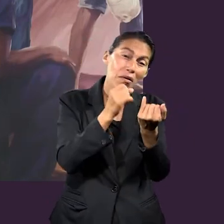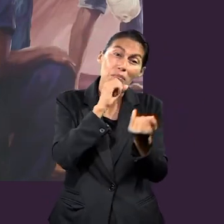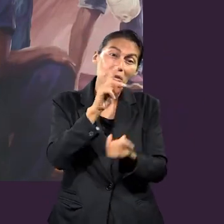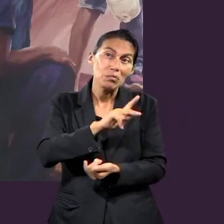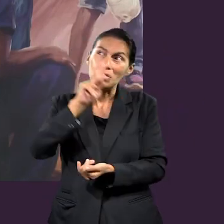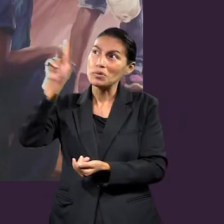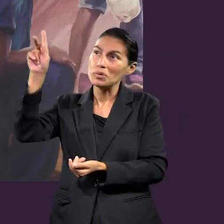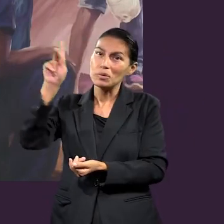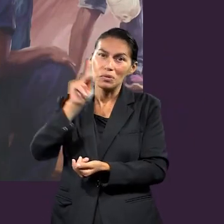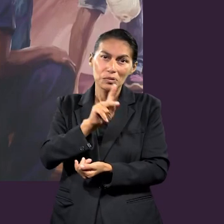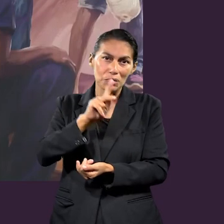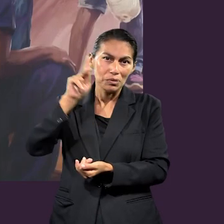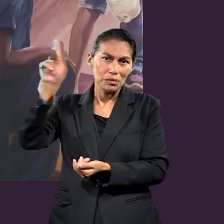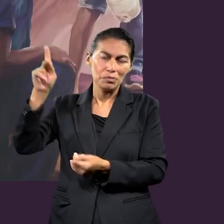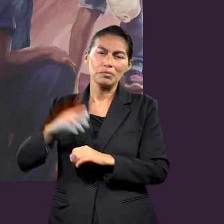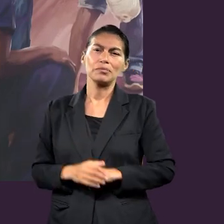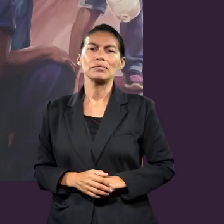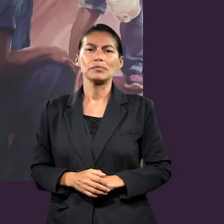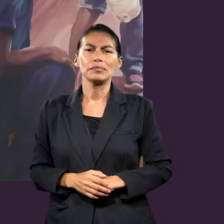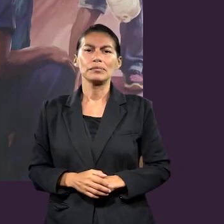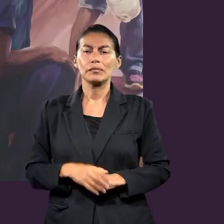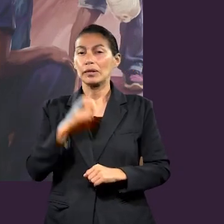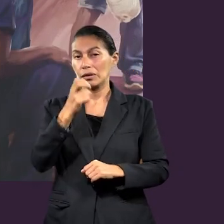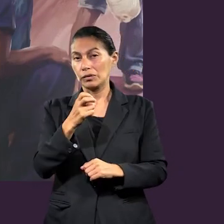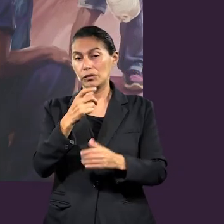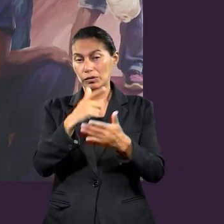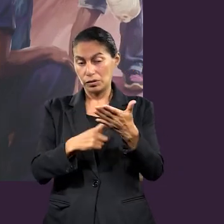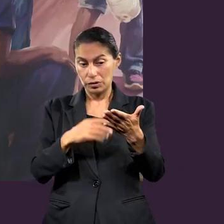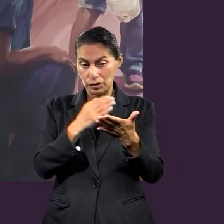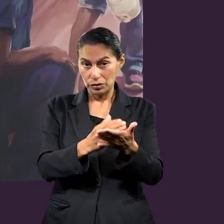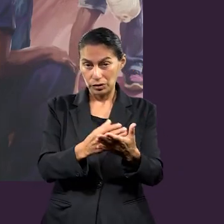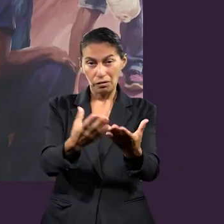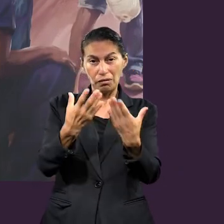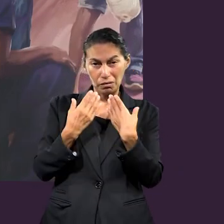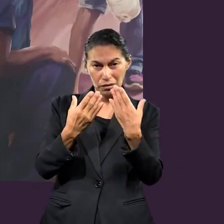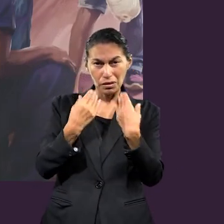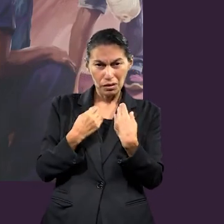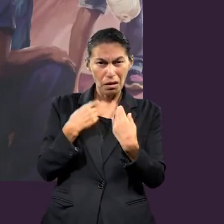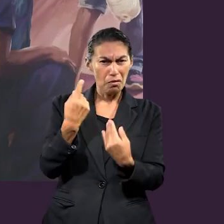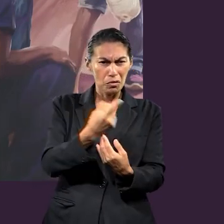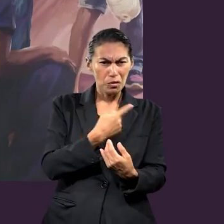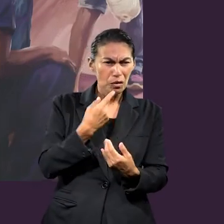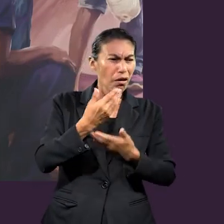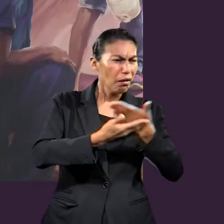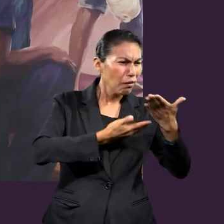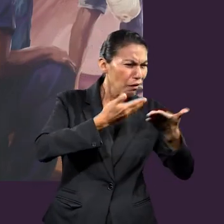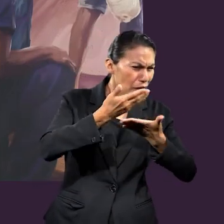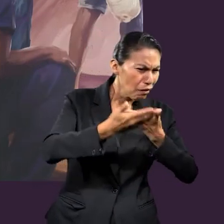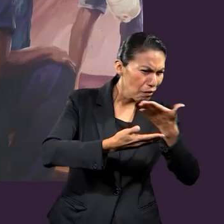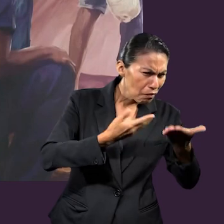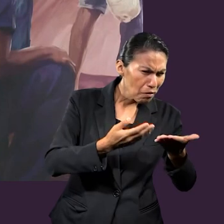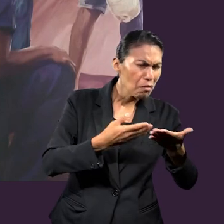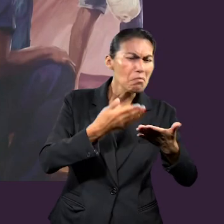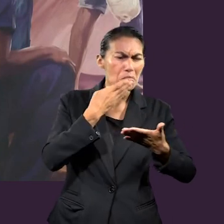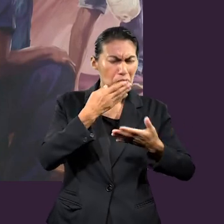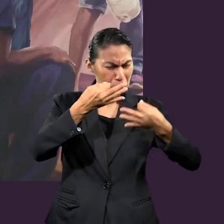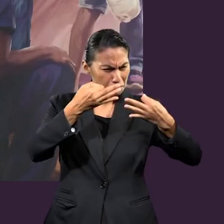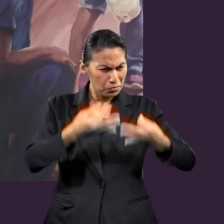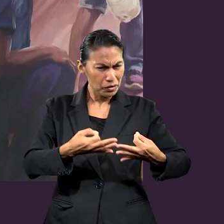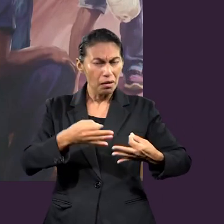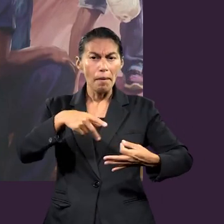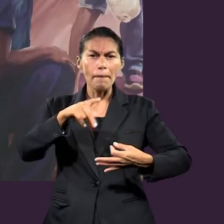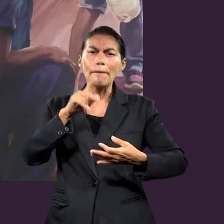estamos dando un poco a lo terrenal, sin embargo, va más allá. O sea, creo que eso es lo que la lección nos ha enseñado también esta semana, la